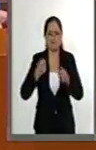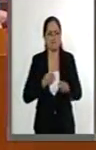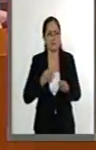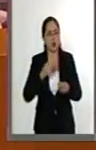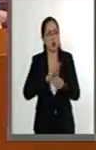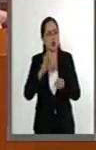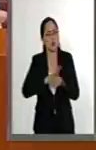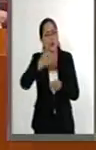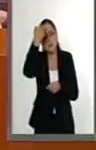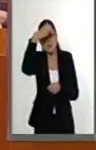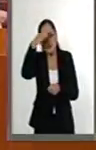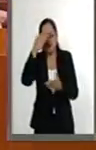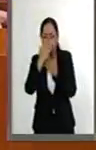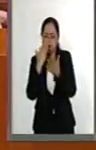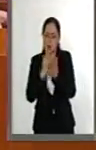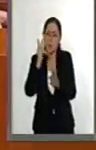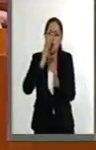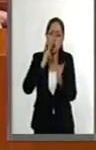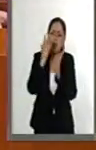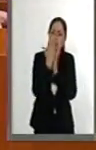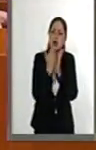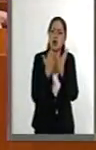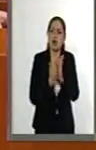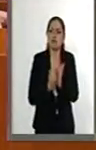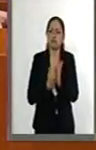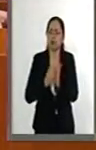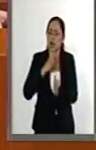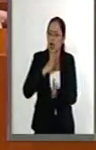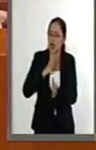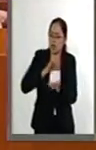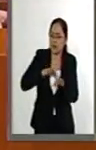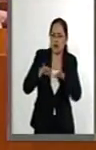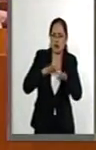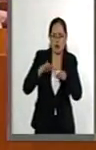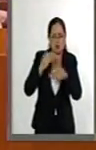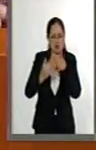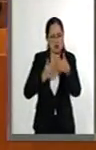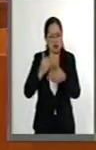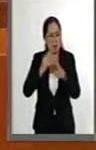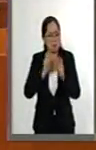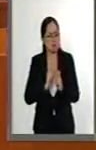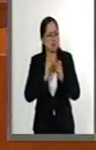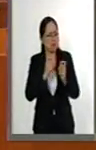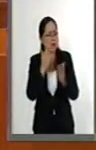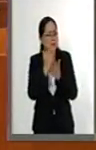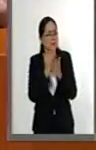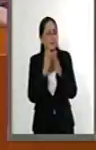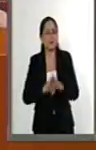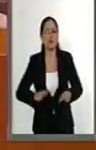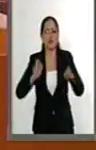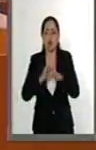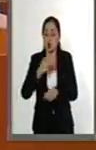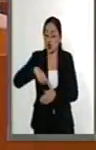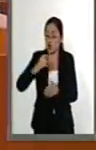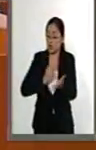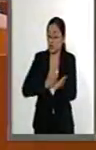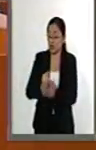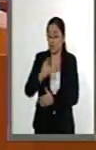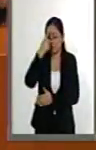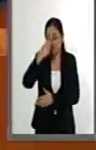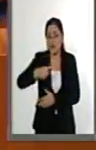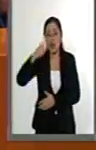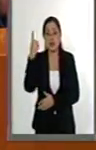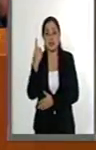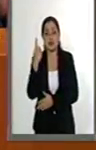experiencia probada y con una carrera de trabajo distinguida. No fue fácil la decisión de